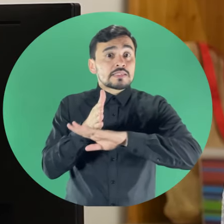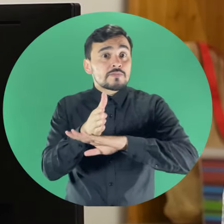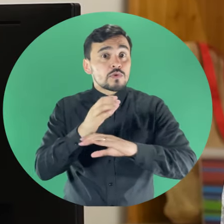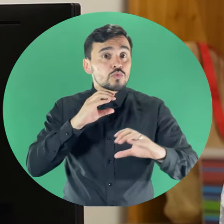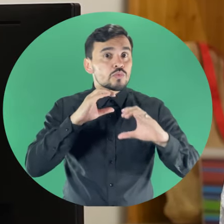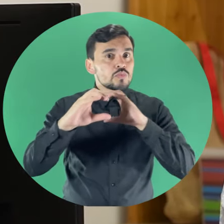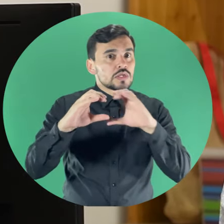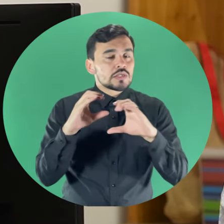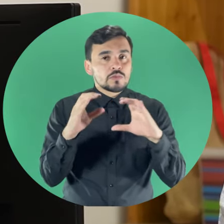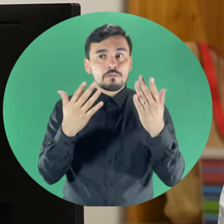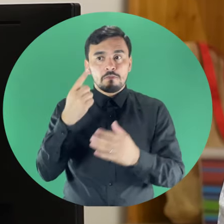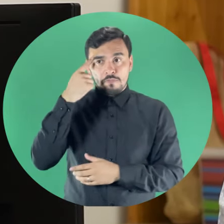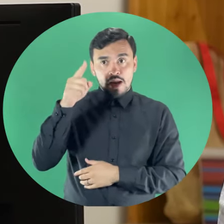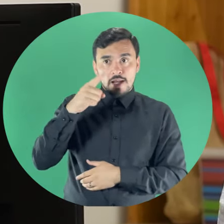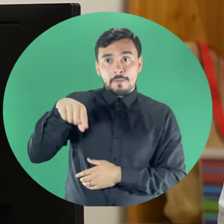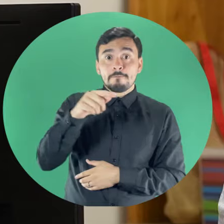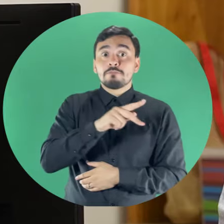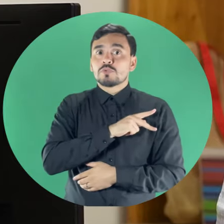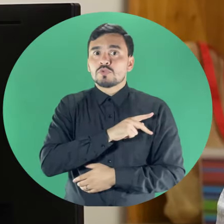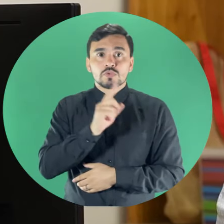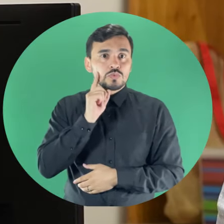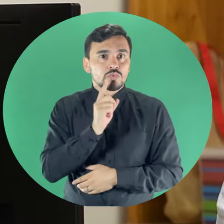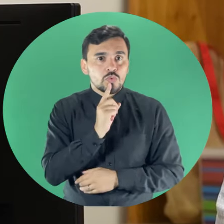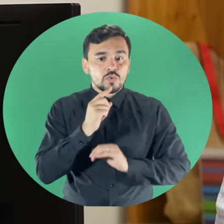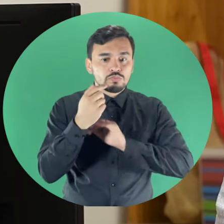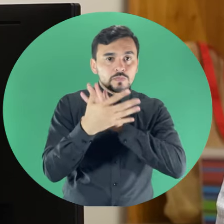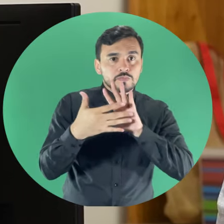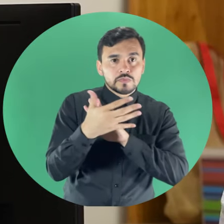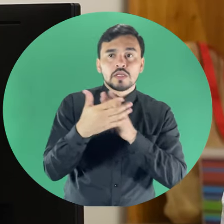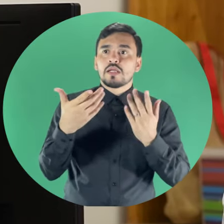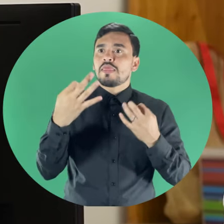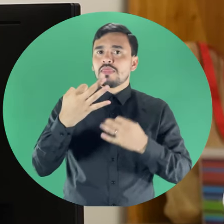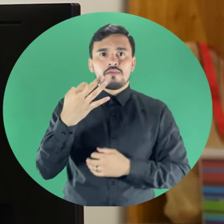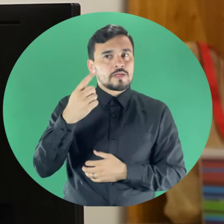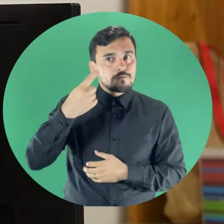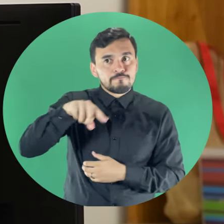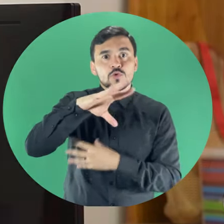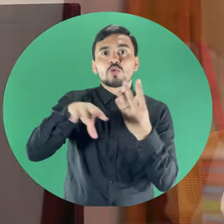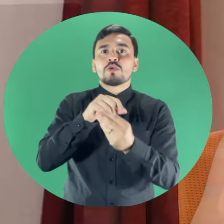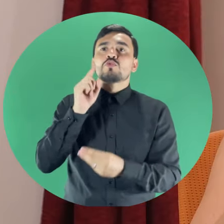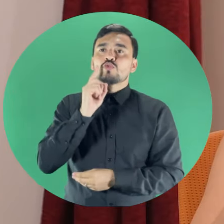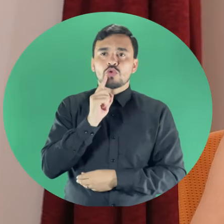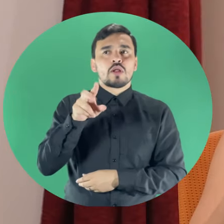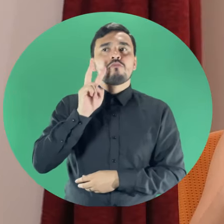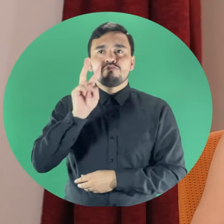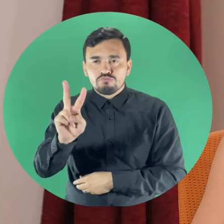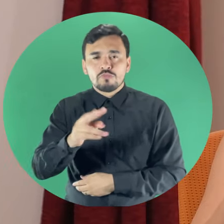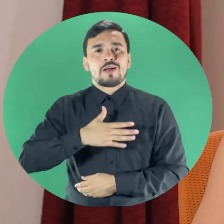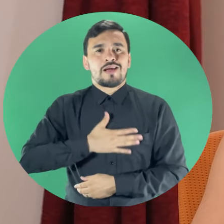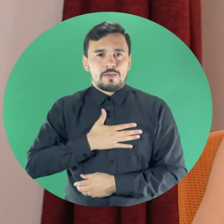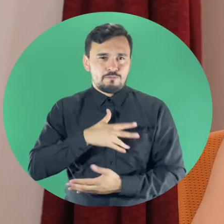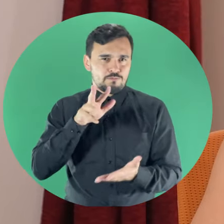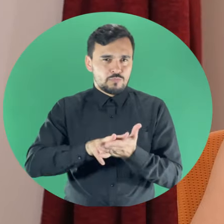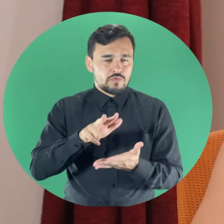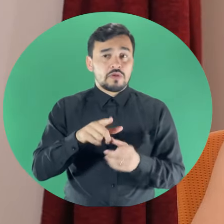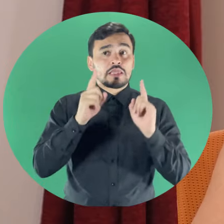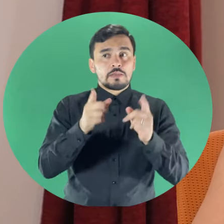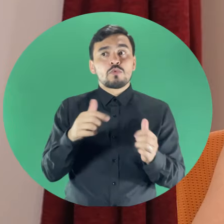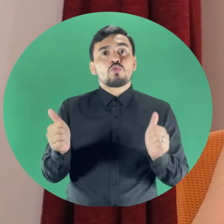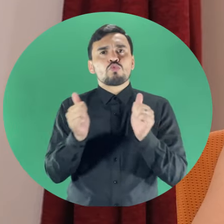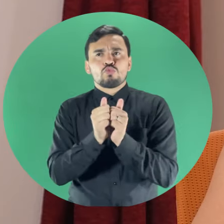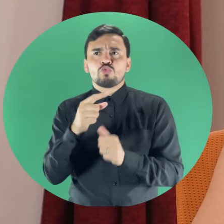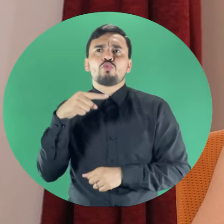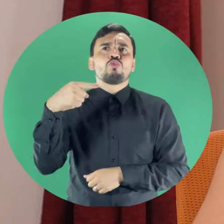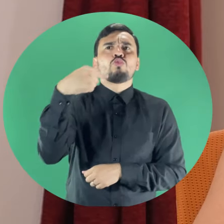comunicacional para personas usuarias de lengua de señas es una validación con la comunidad. Fue fundamental trabajar en conjunto con otros